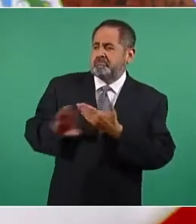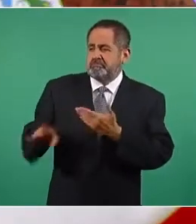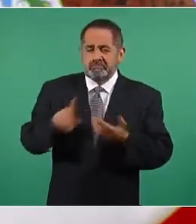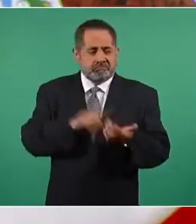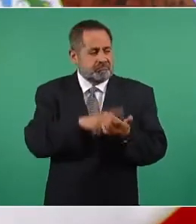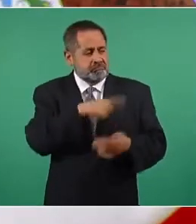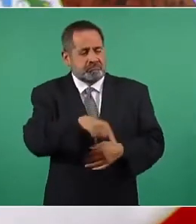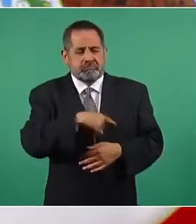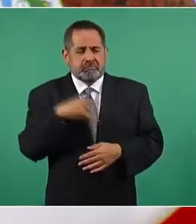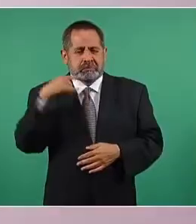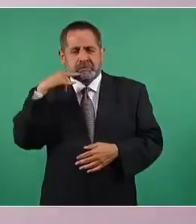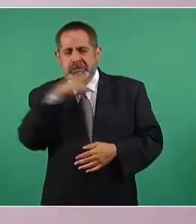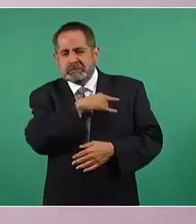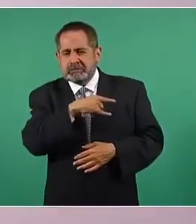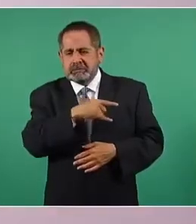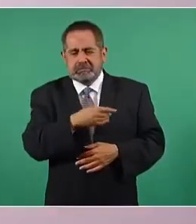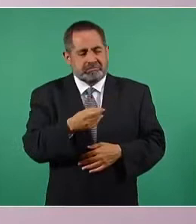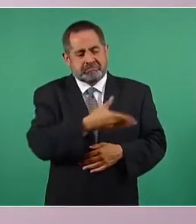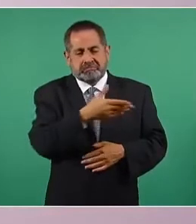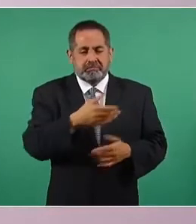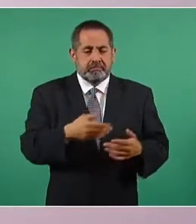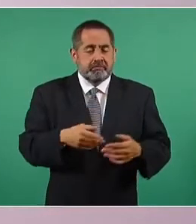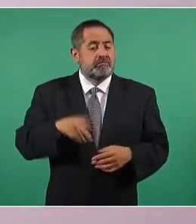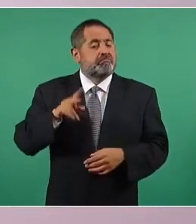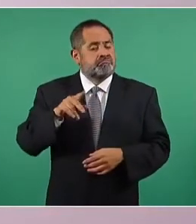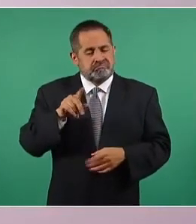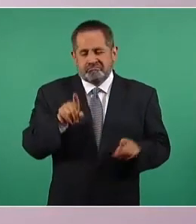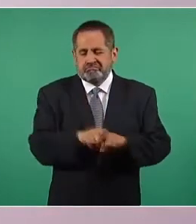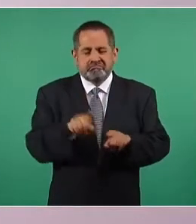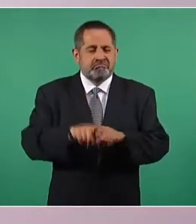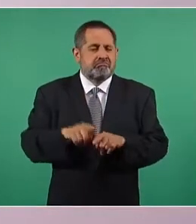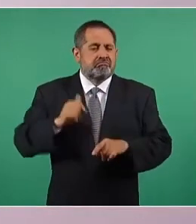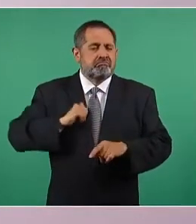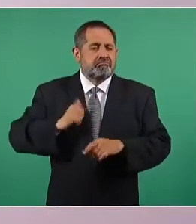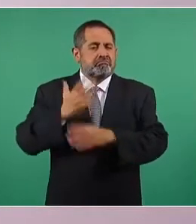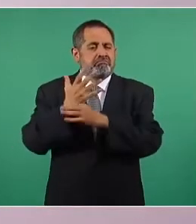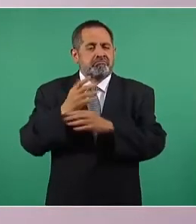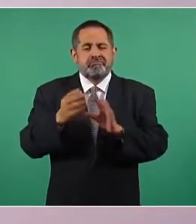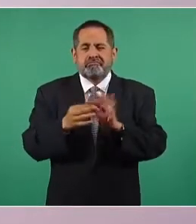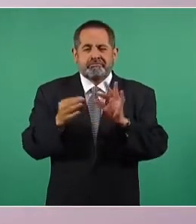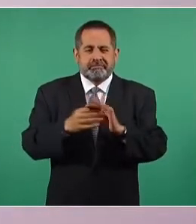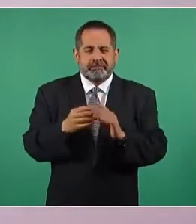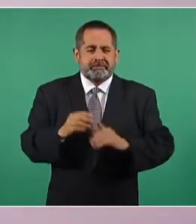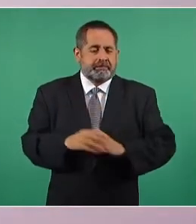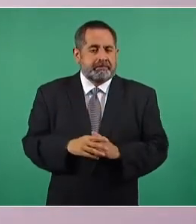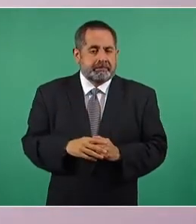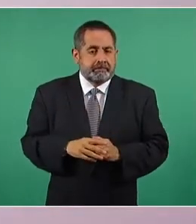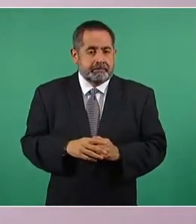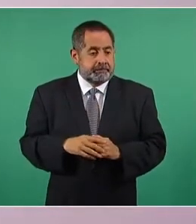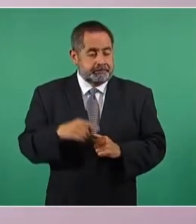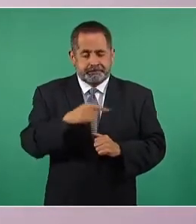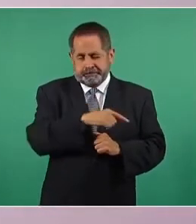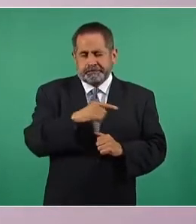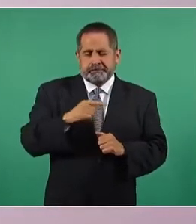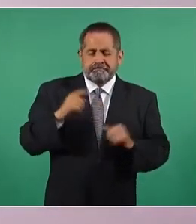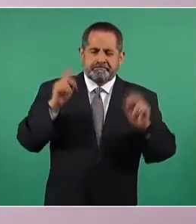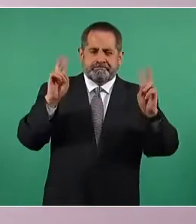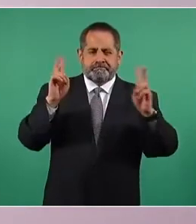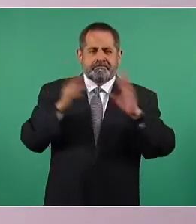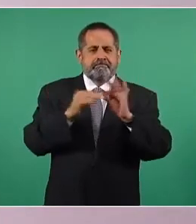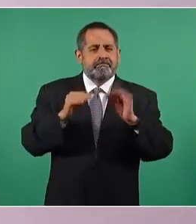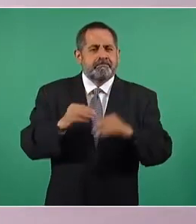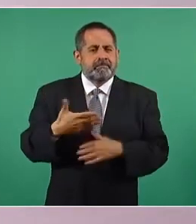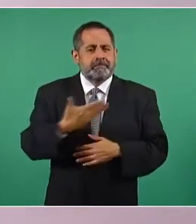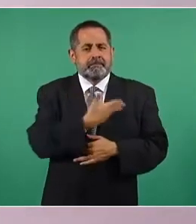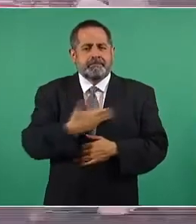hipócritas. como bien dijo en una de las pocas veces que trató el tema el